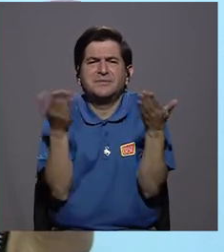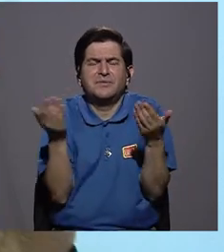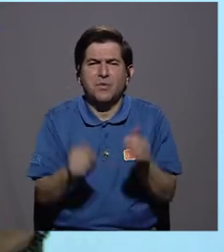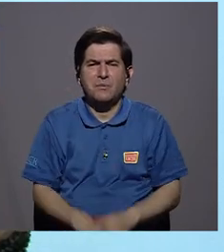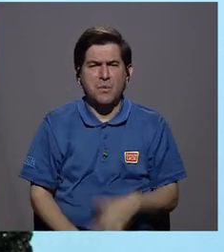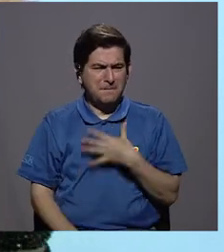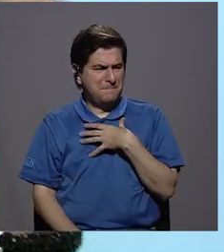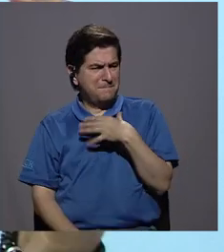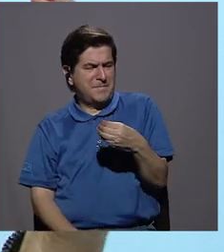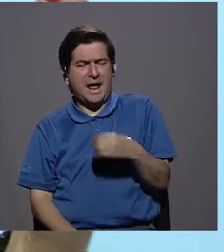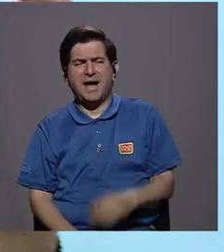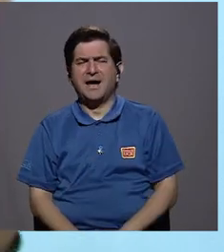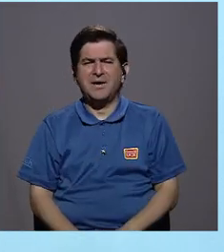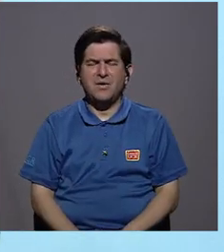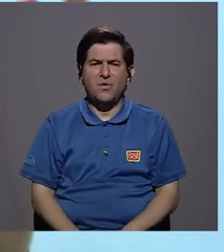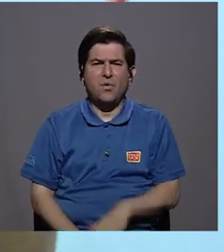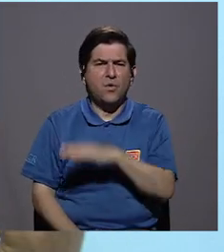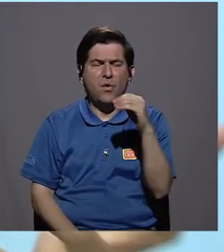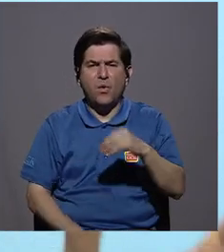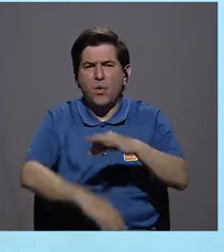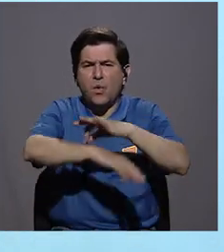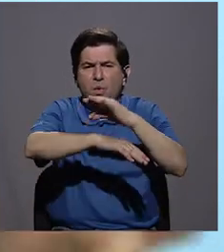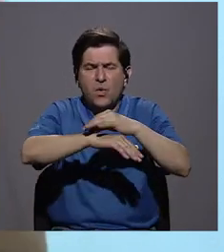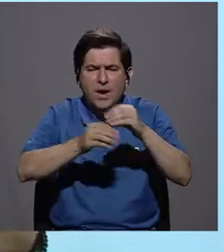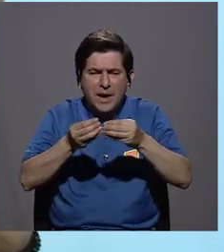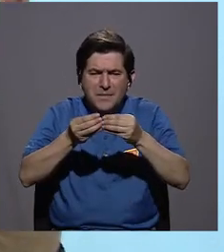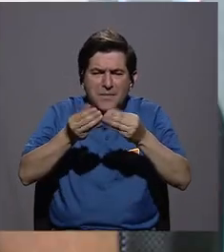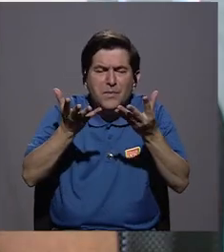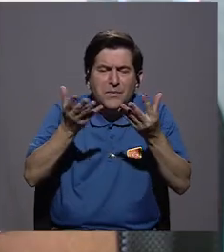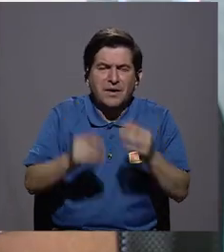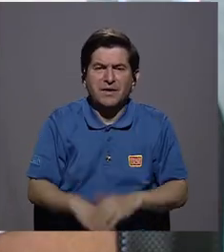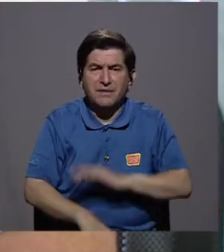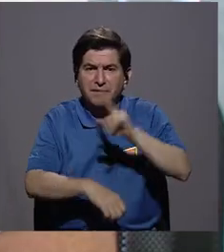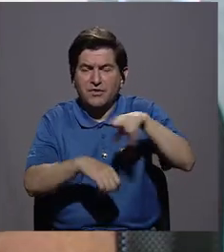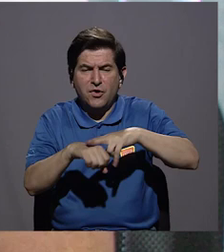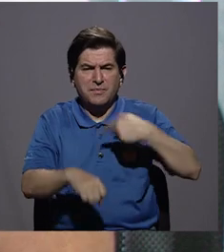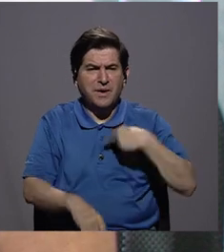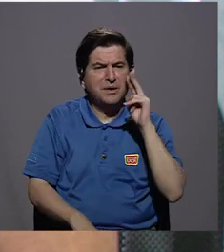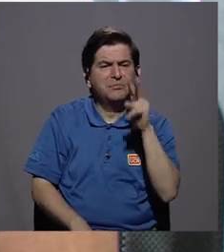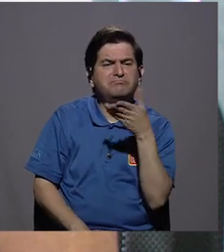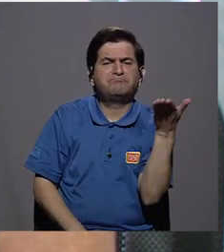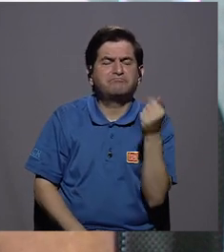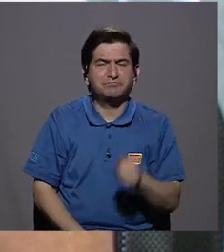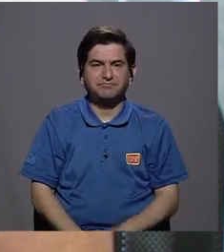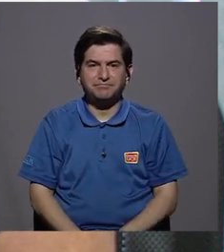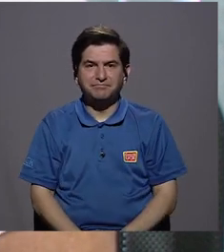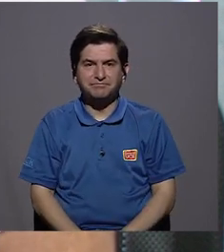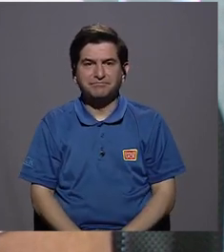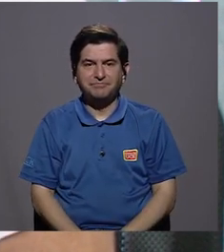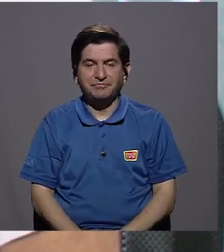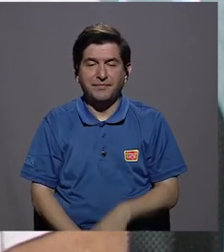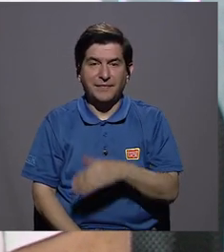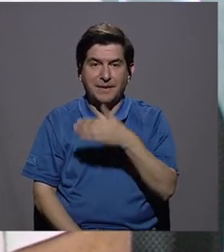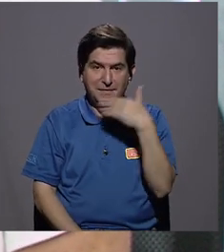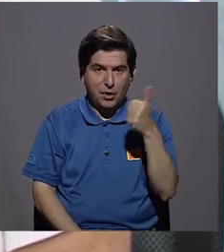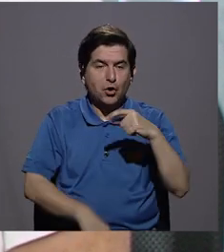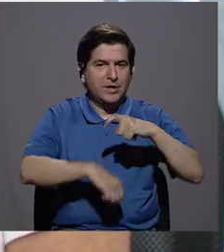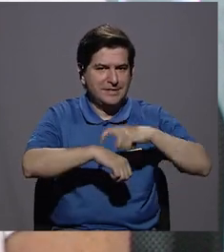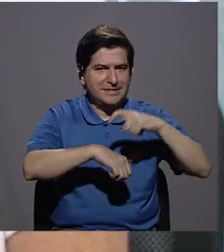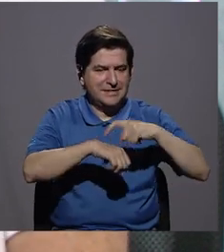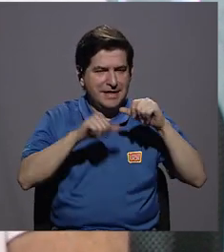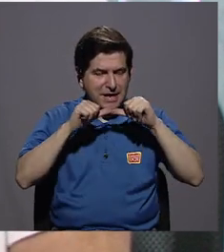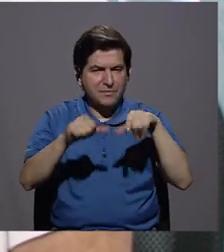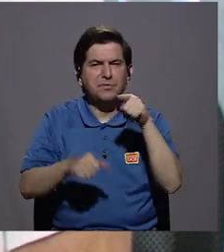es blanco, se levanta la piel, o sea, ¿qué es lo que comúnmente uno ve? Ok, mejor el tiempo de duración.